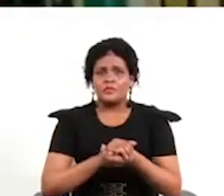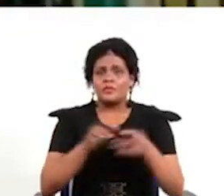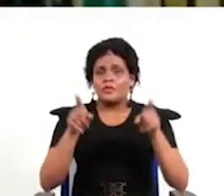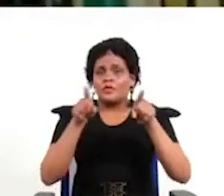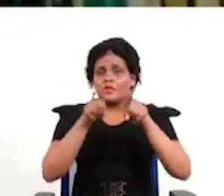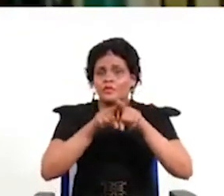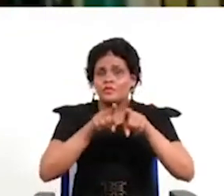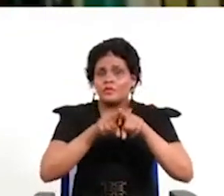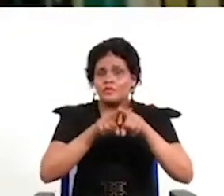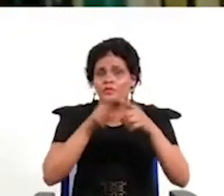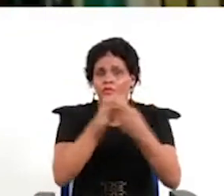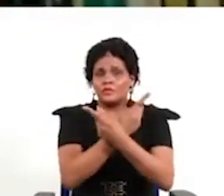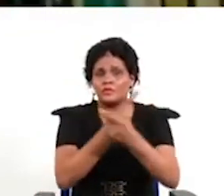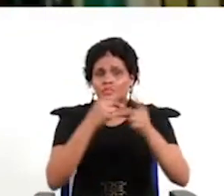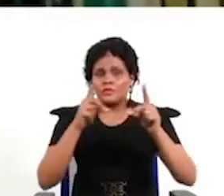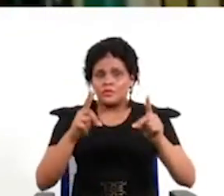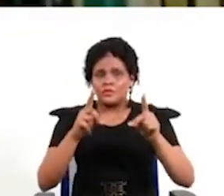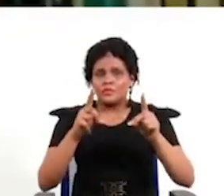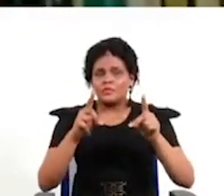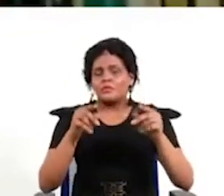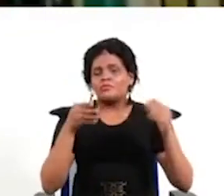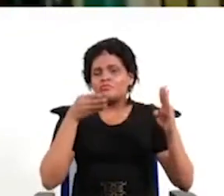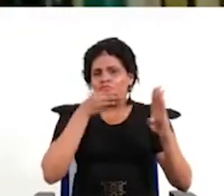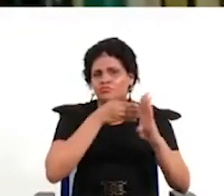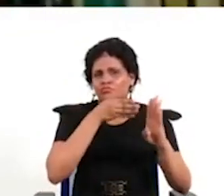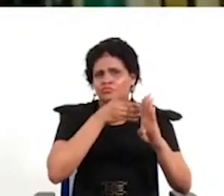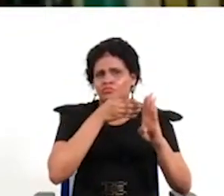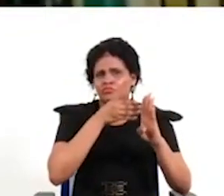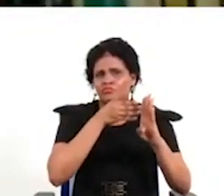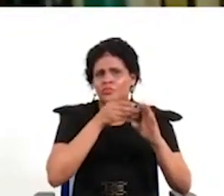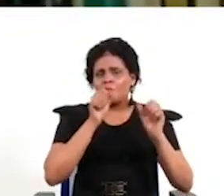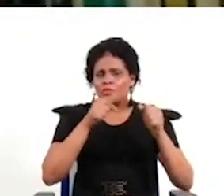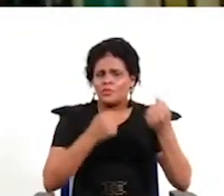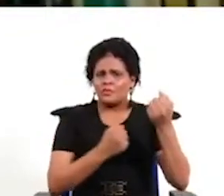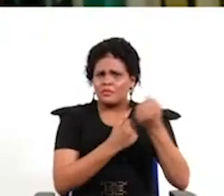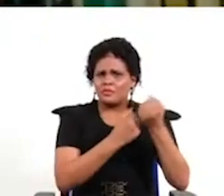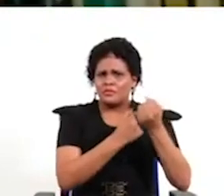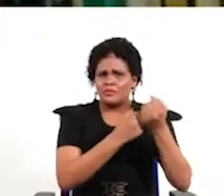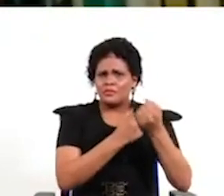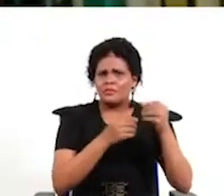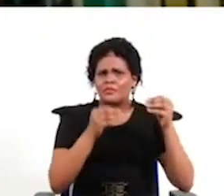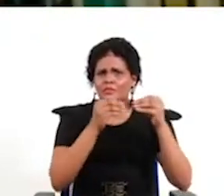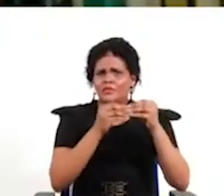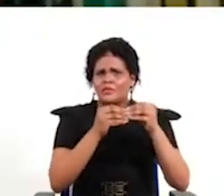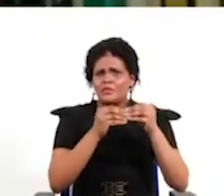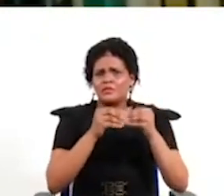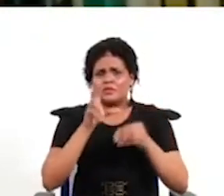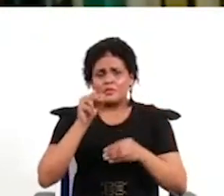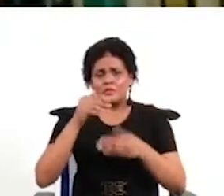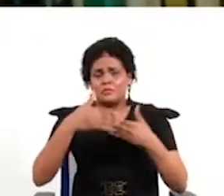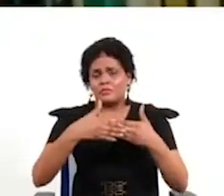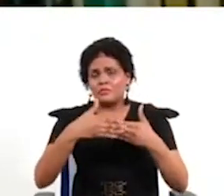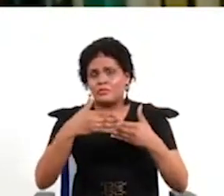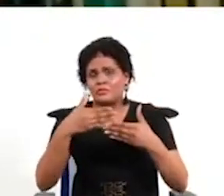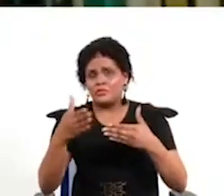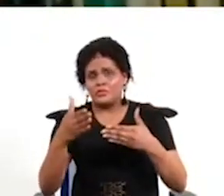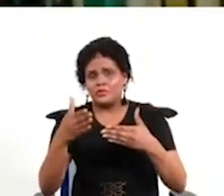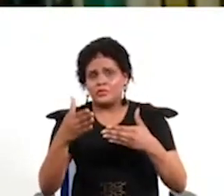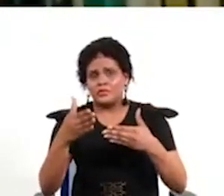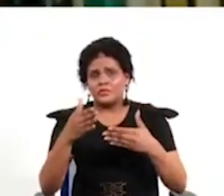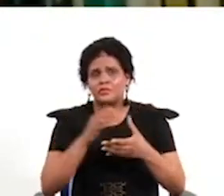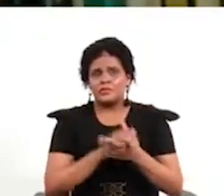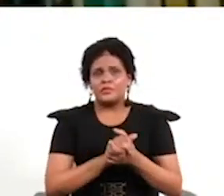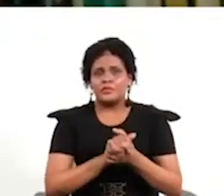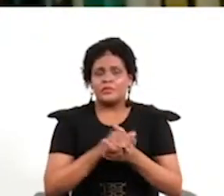visión elitista de la democracia siga imperando pero hay que hacerlo con sentido común porque si no es una puerta abierta a empeorar todavía más